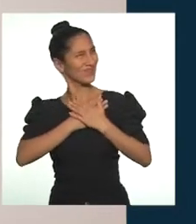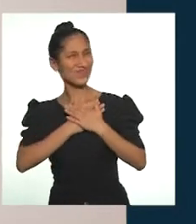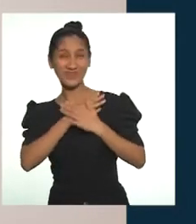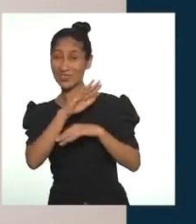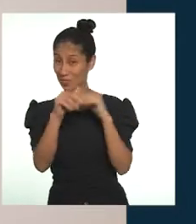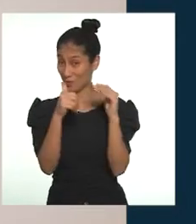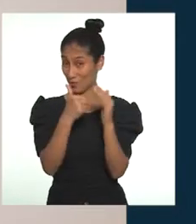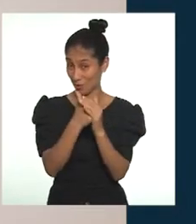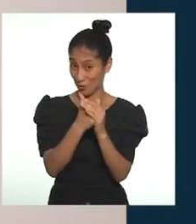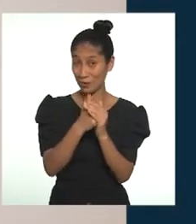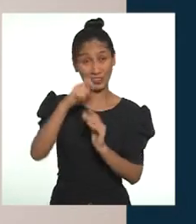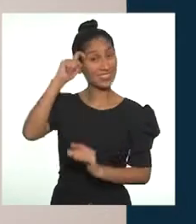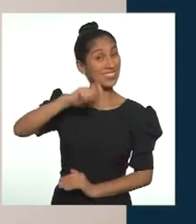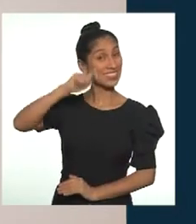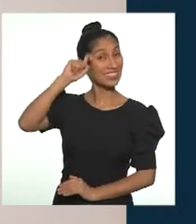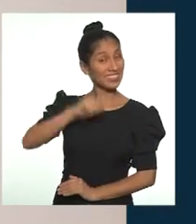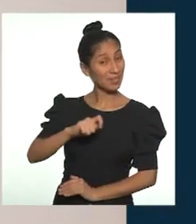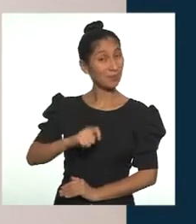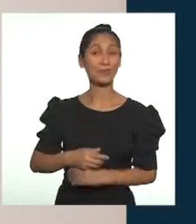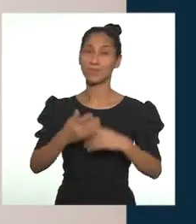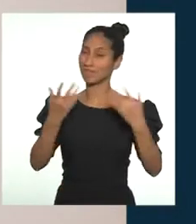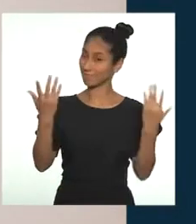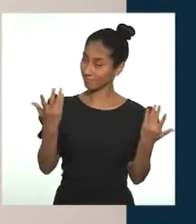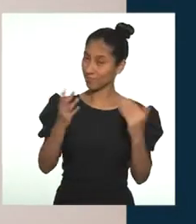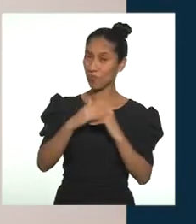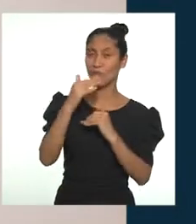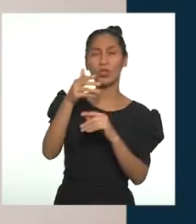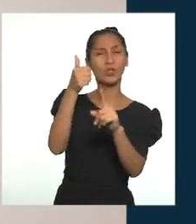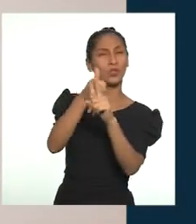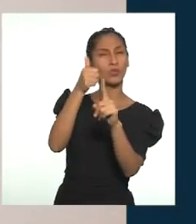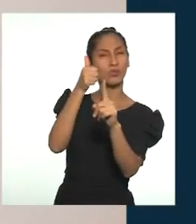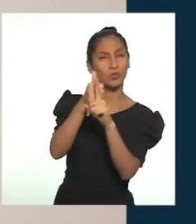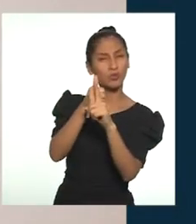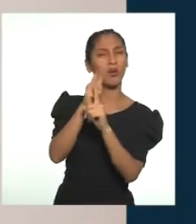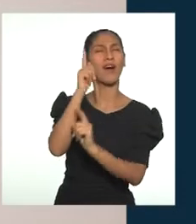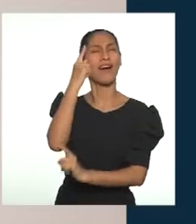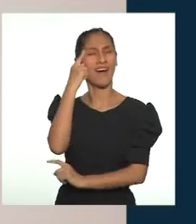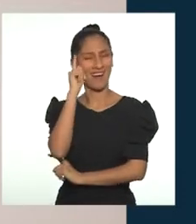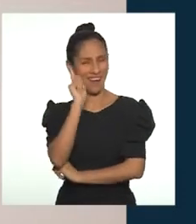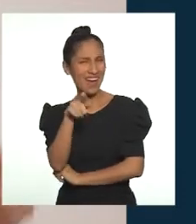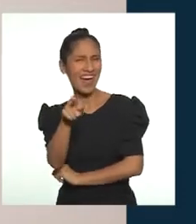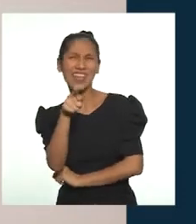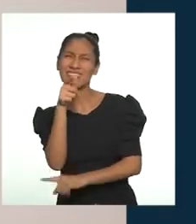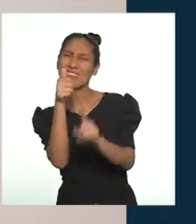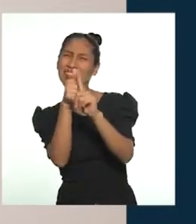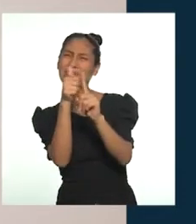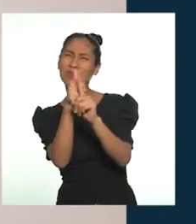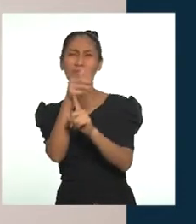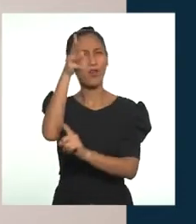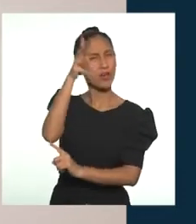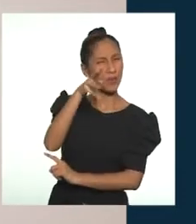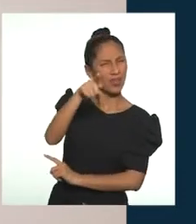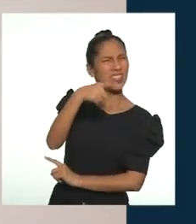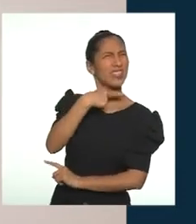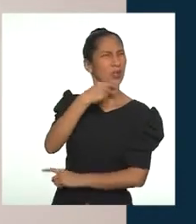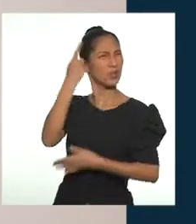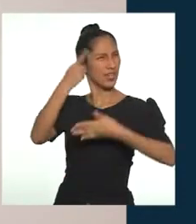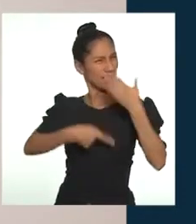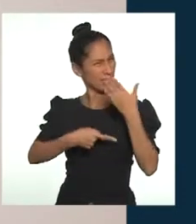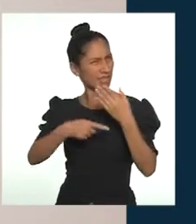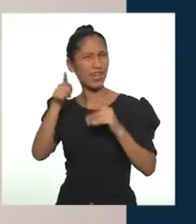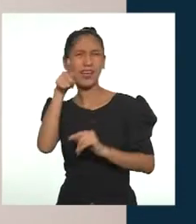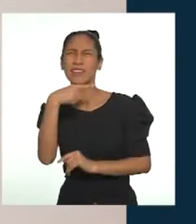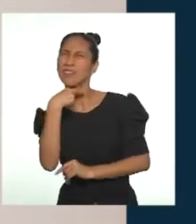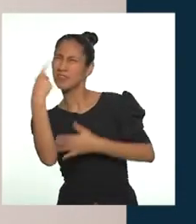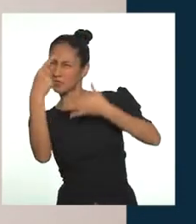deseamos en algún momento. Así vas a poder tú saber qué es lo que te gusta y qué es lo que no te gusta. Qué es lo que